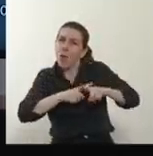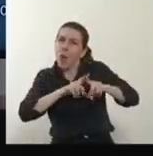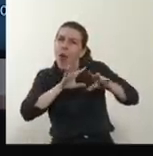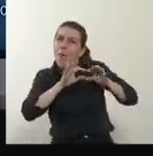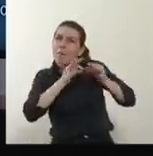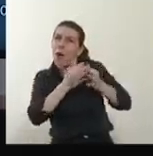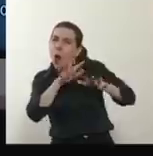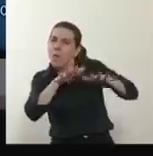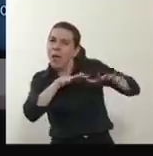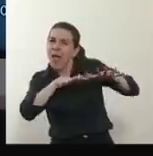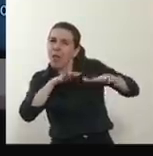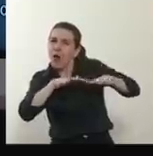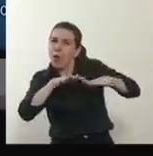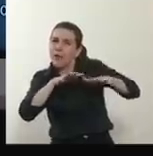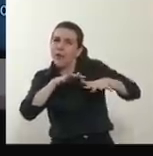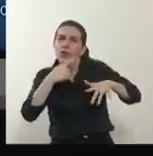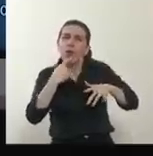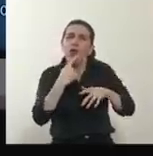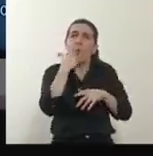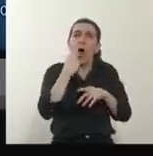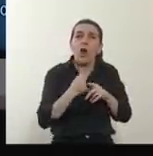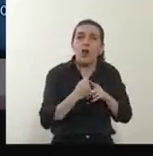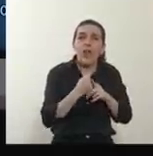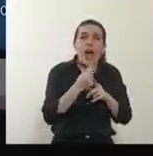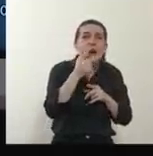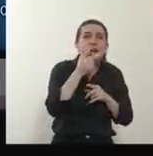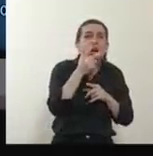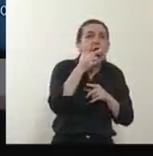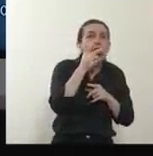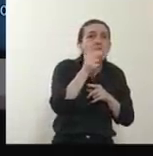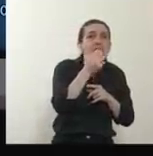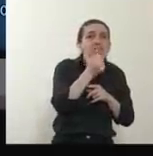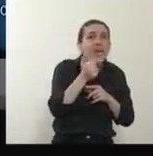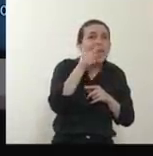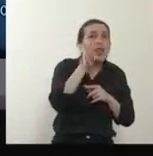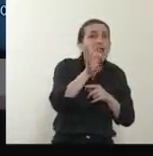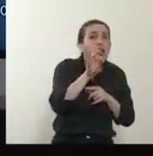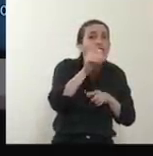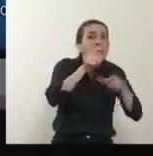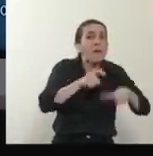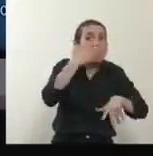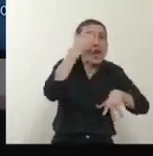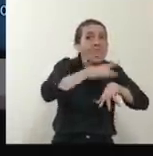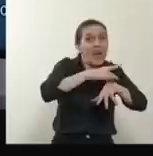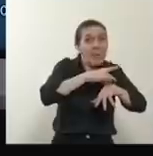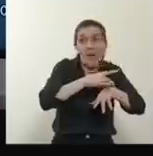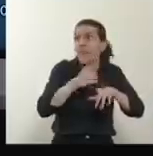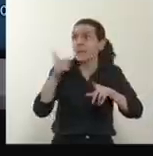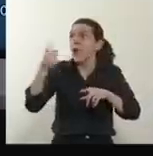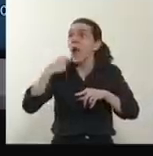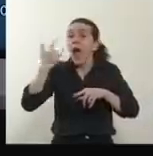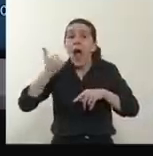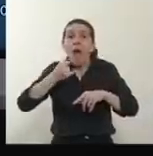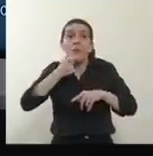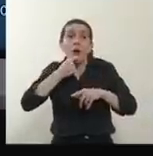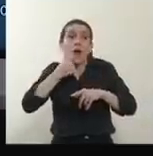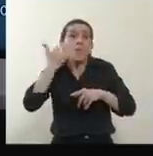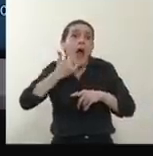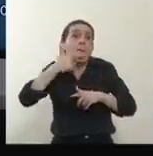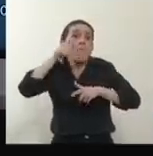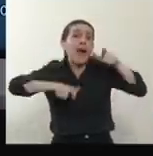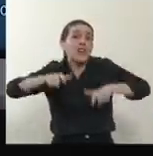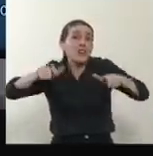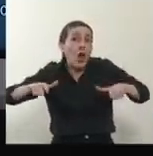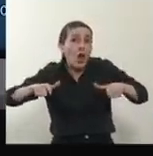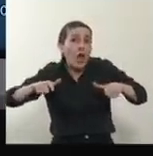casos diarios fallecidos. Esta baja, relativícenla, porque puede ser también que haya casos que